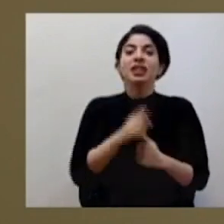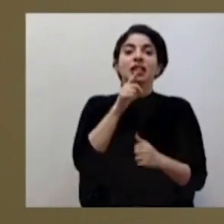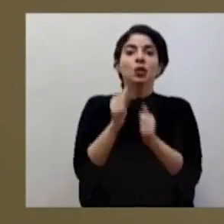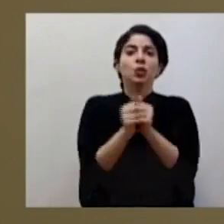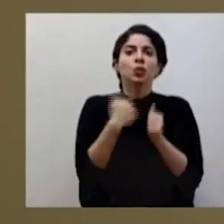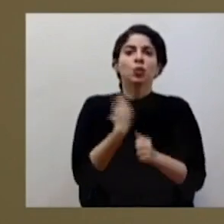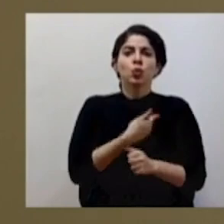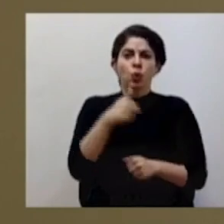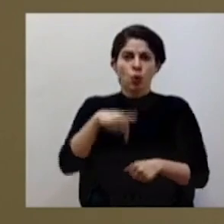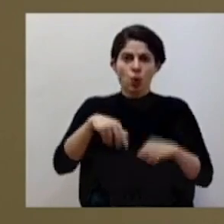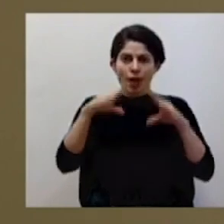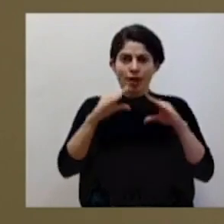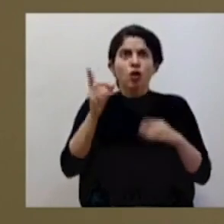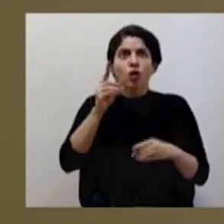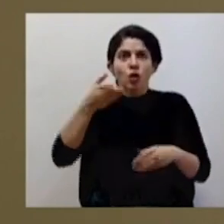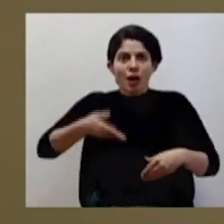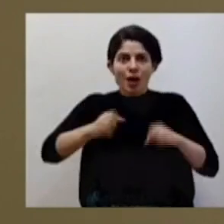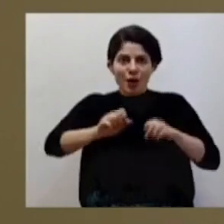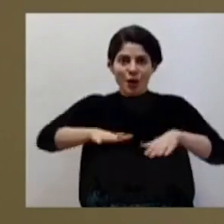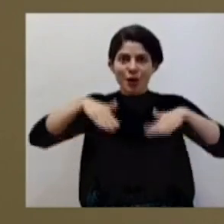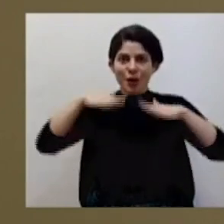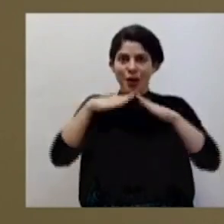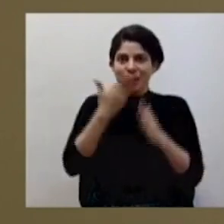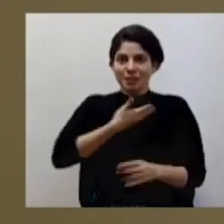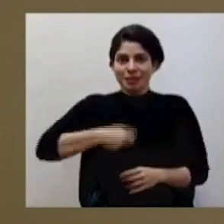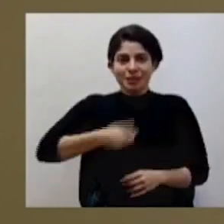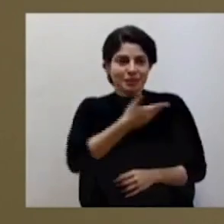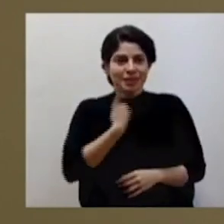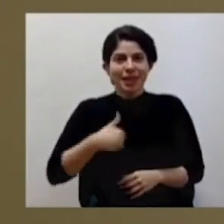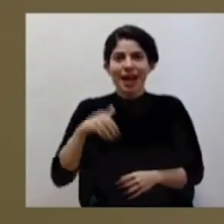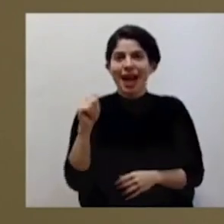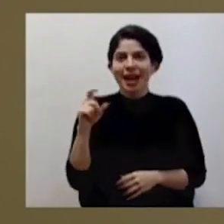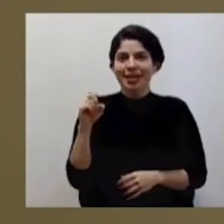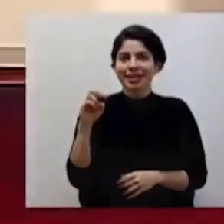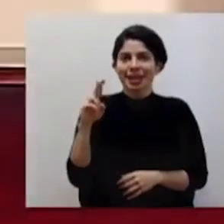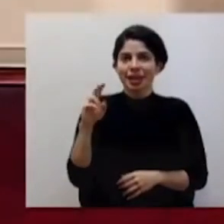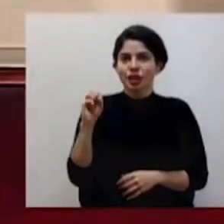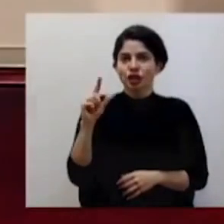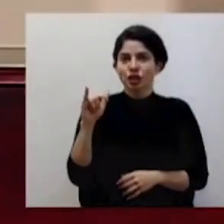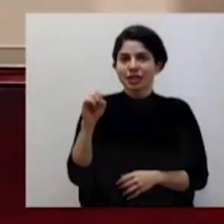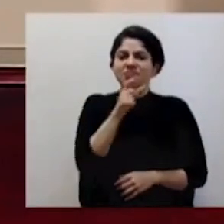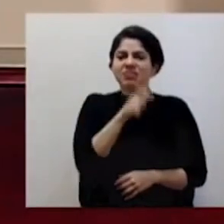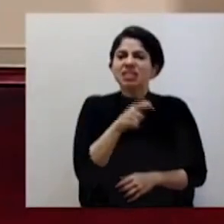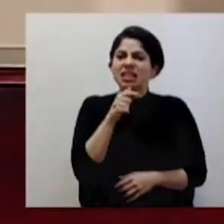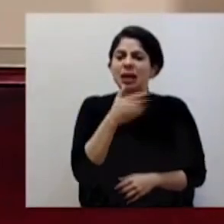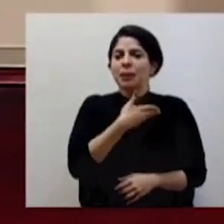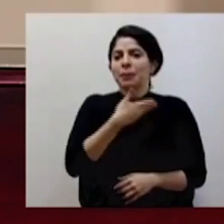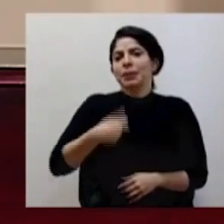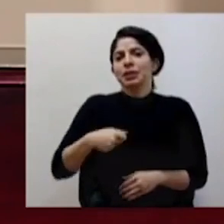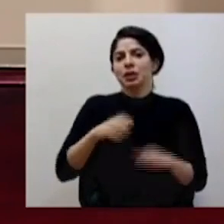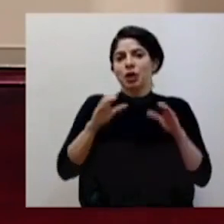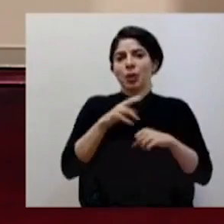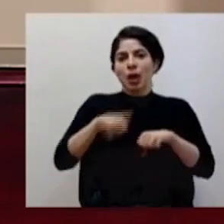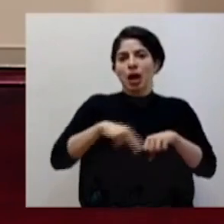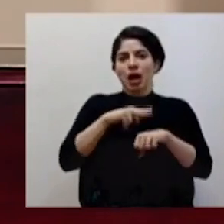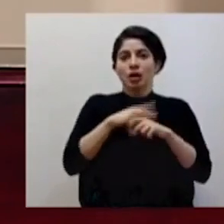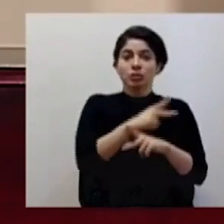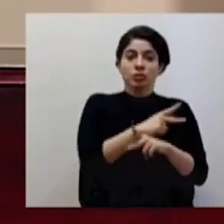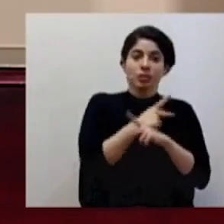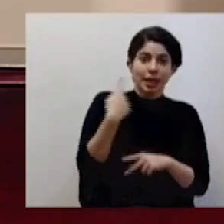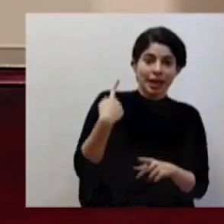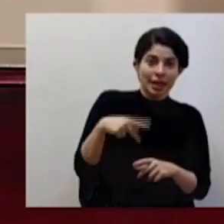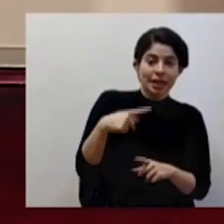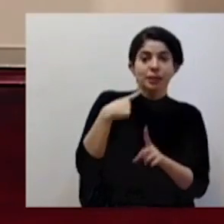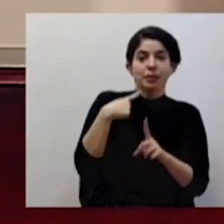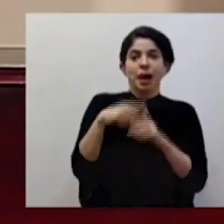acompaña esta tarde aquí en el auditorio de Casa Presidencial al señor Alexander Solís, presidente de la Comisión Nacional de Prevención de Riesgos y Atención de